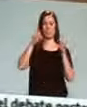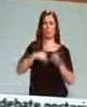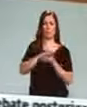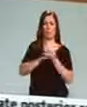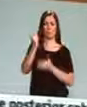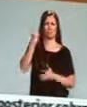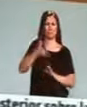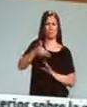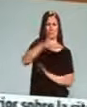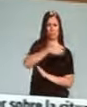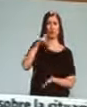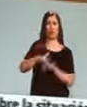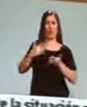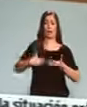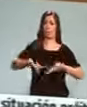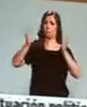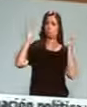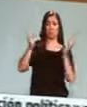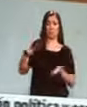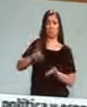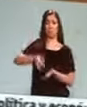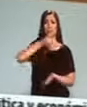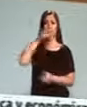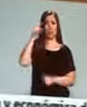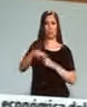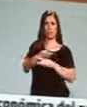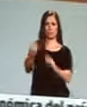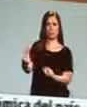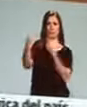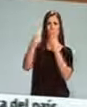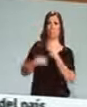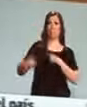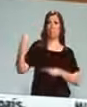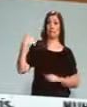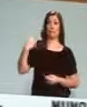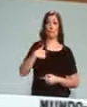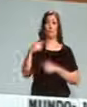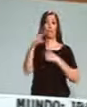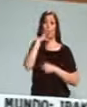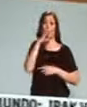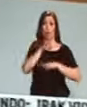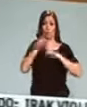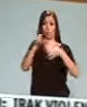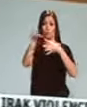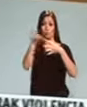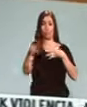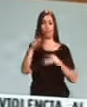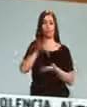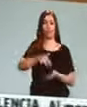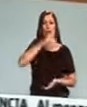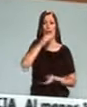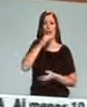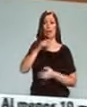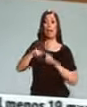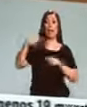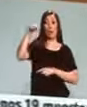Ya lo hice en una comparecencia abierta para todos los españoles a principios del pasado mes de febrero y unas semanas más tarde